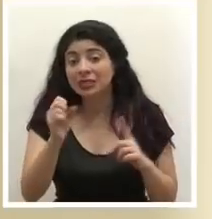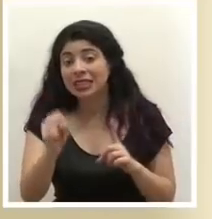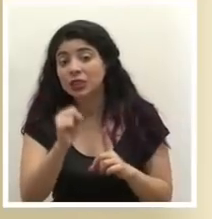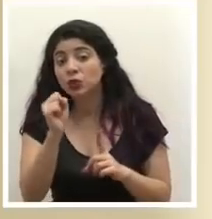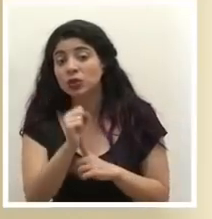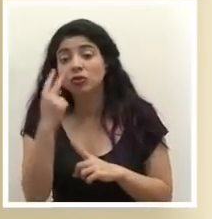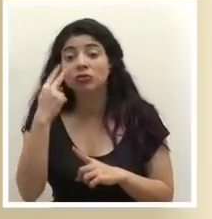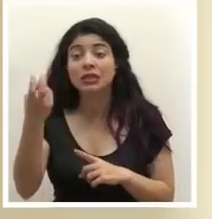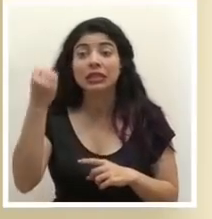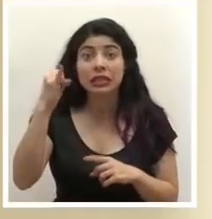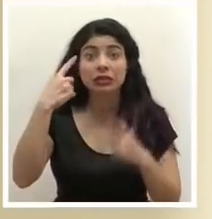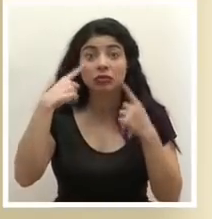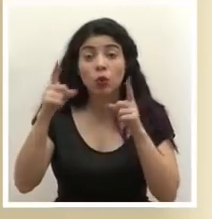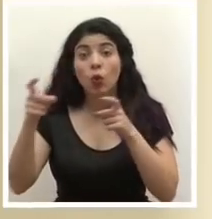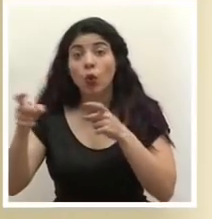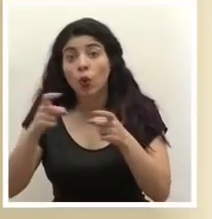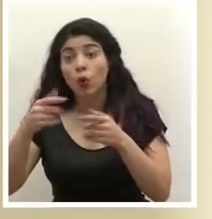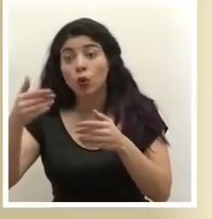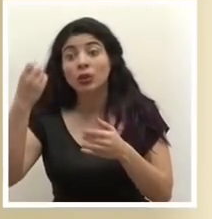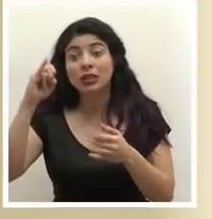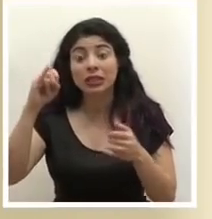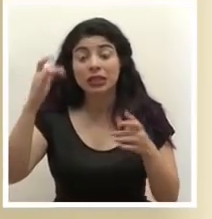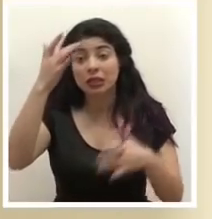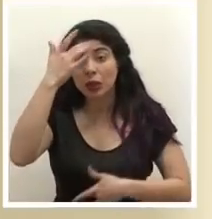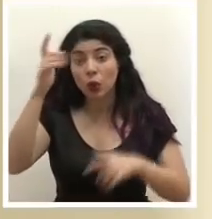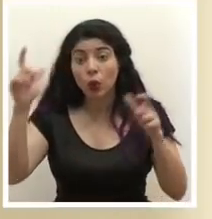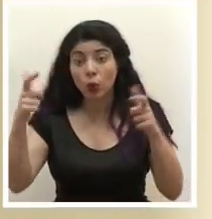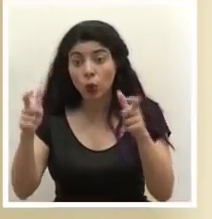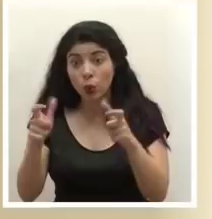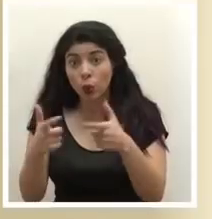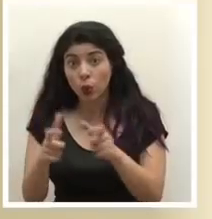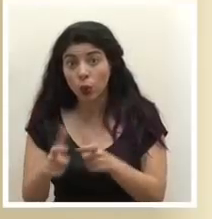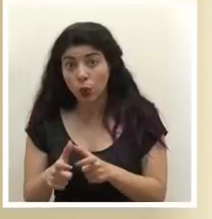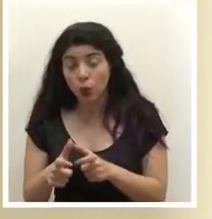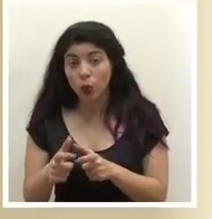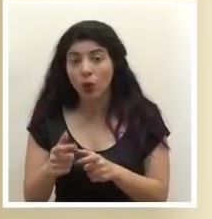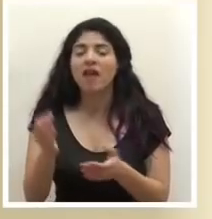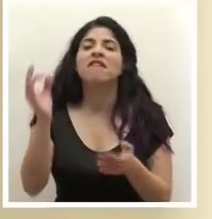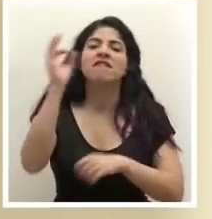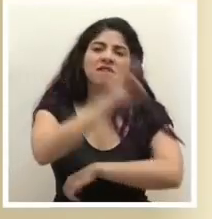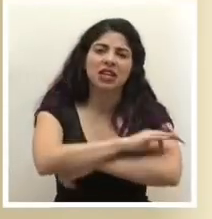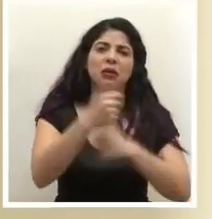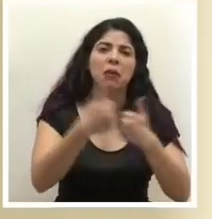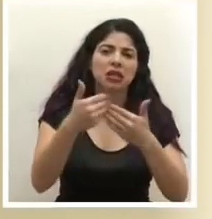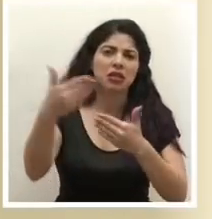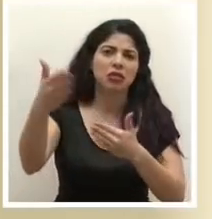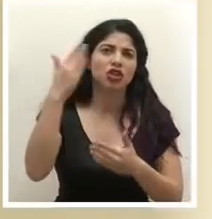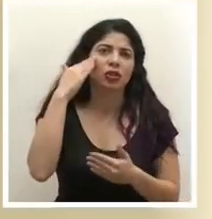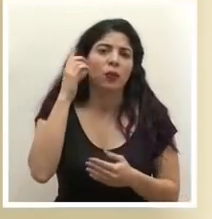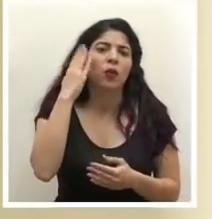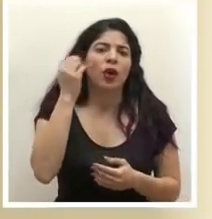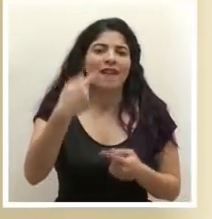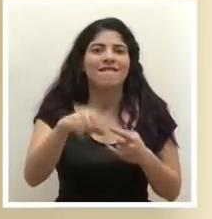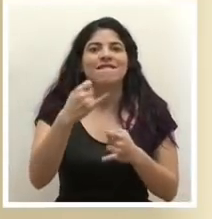controlar y que tengamos una disminución de los casos y que podamos retomar esas fechas yo sé que también había mucha expectativa por la final